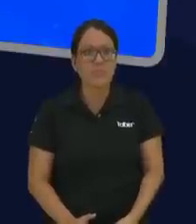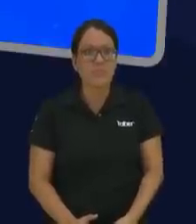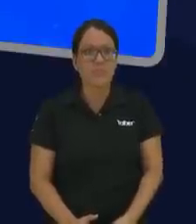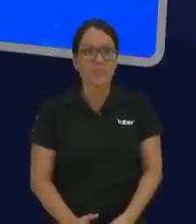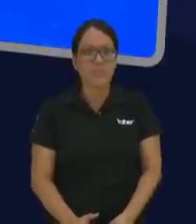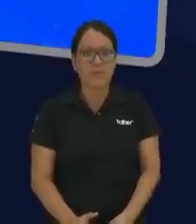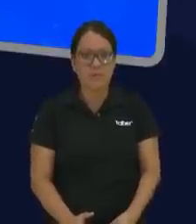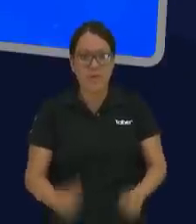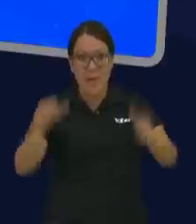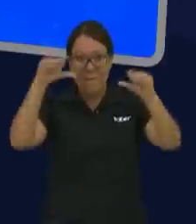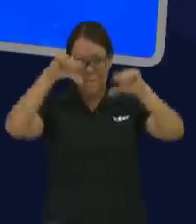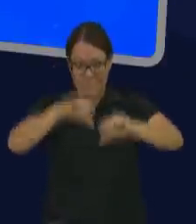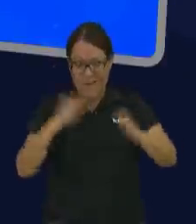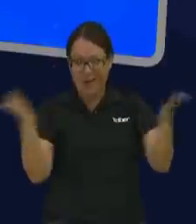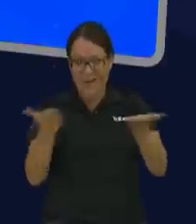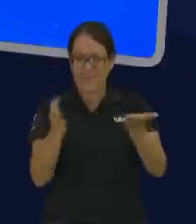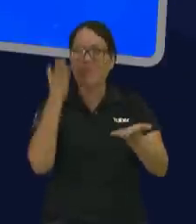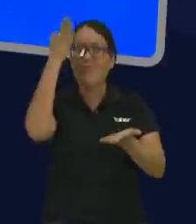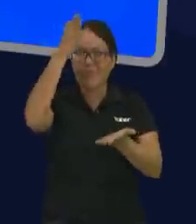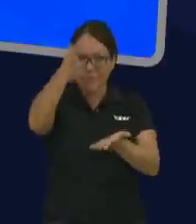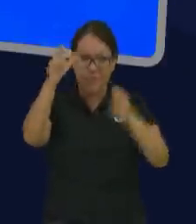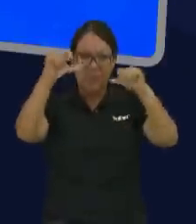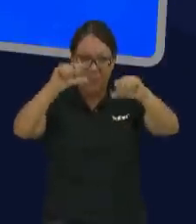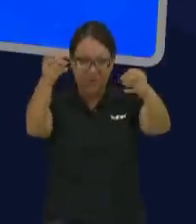iniquidad segará va hasta ahí veanme para acá